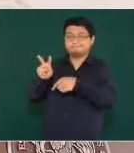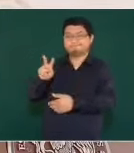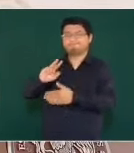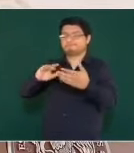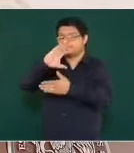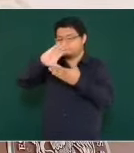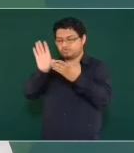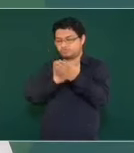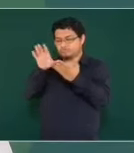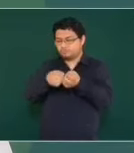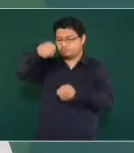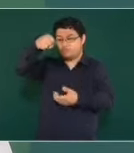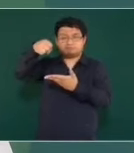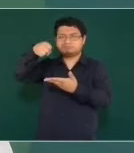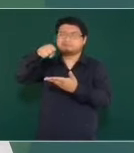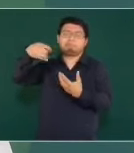Constitución,